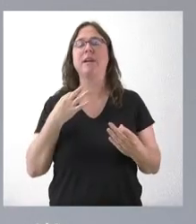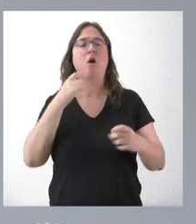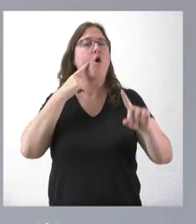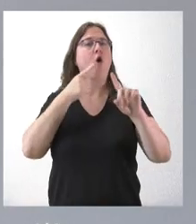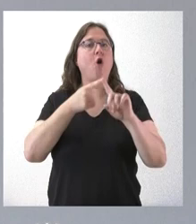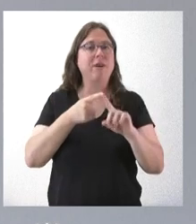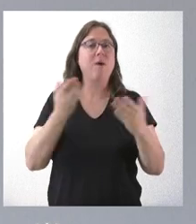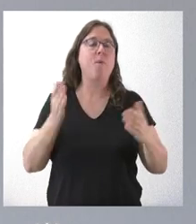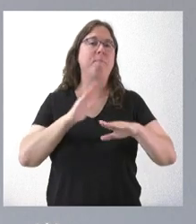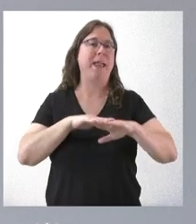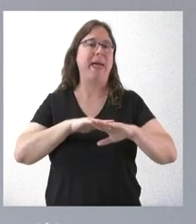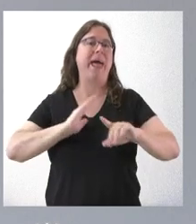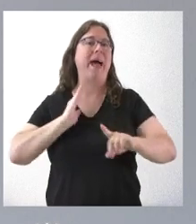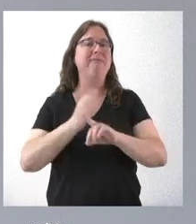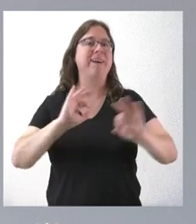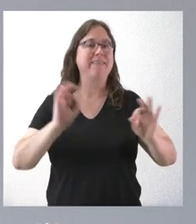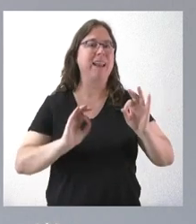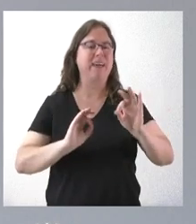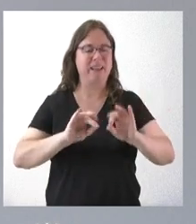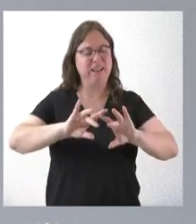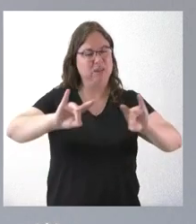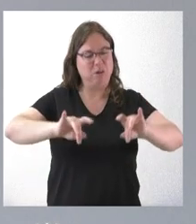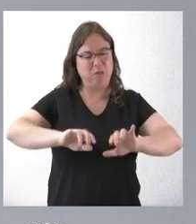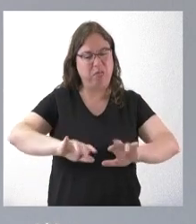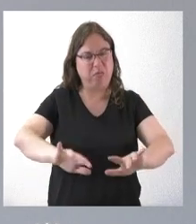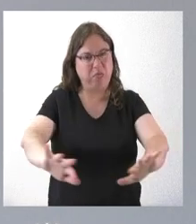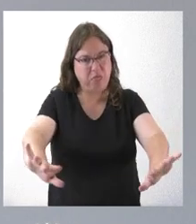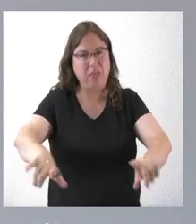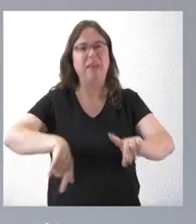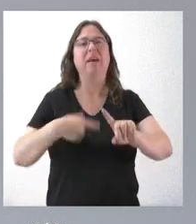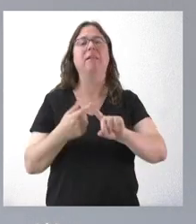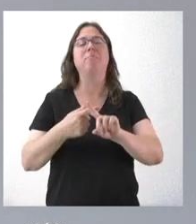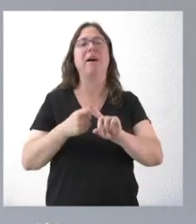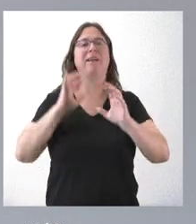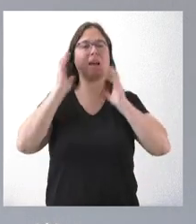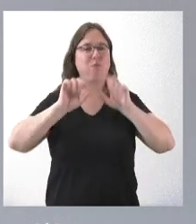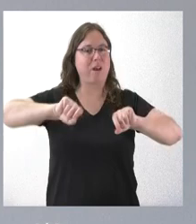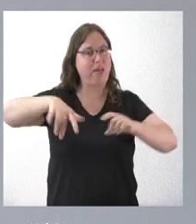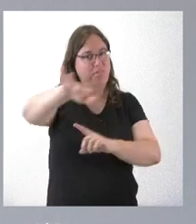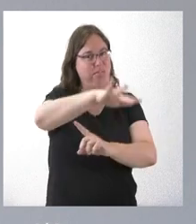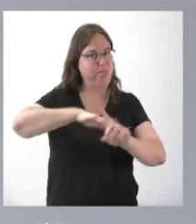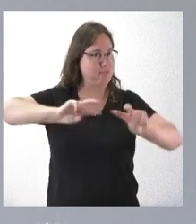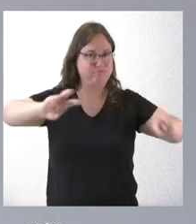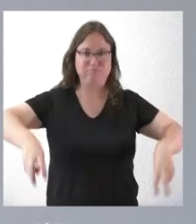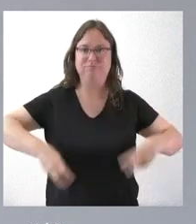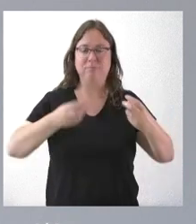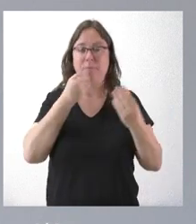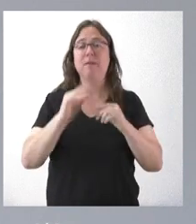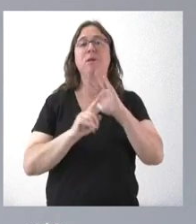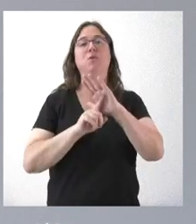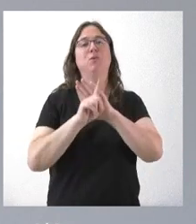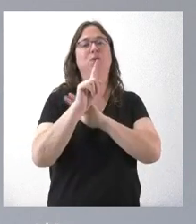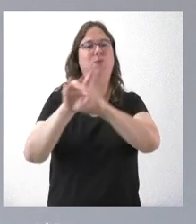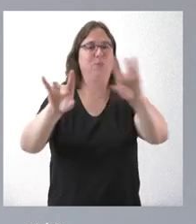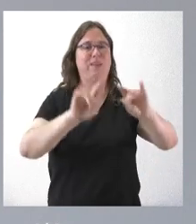que no afecten a procesos erosivos del suelo, que no afecten a la biodiversidad, a los valores naturales del entorno y al crecimiento